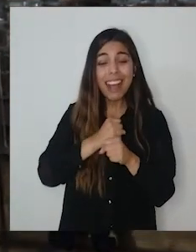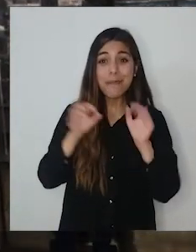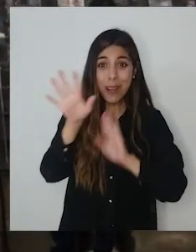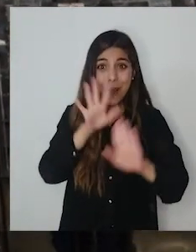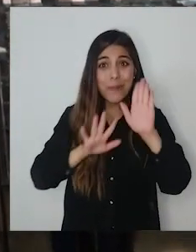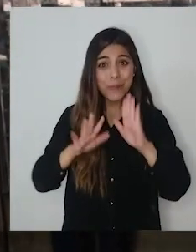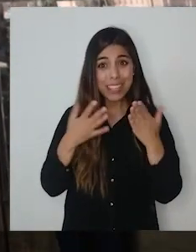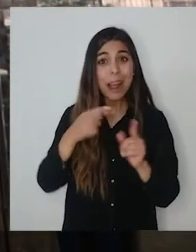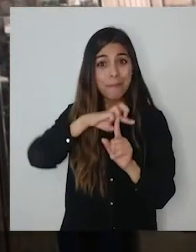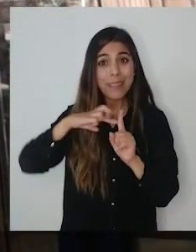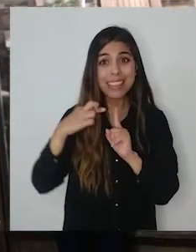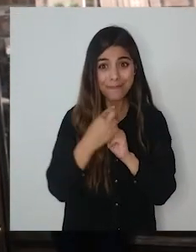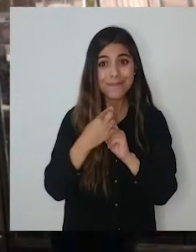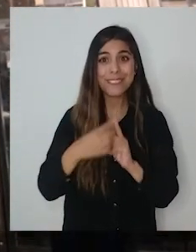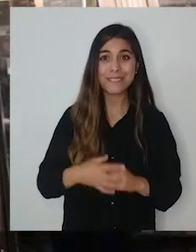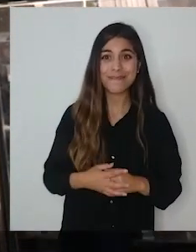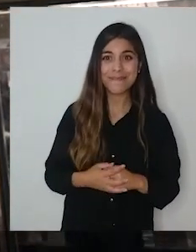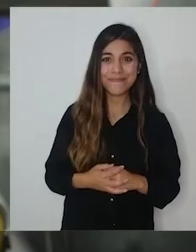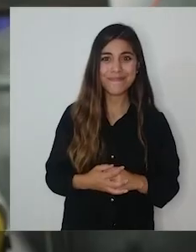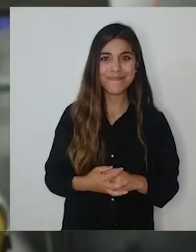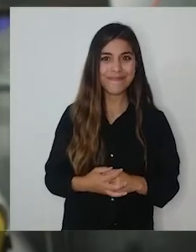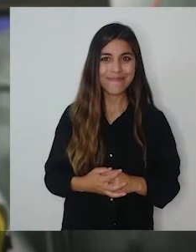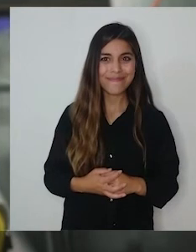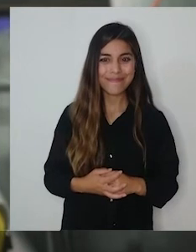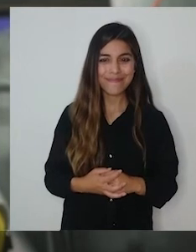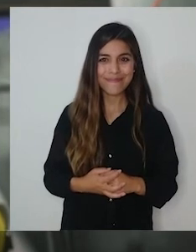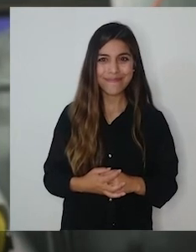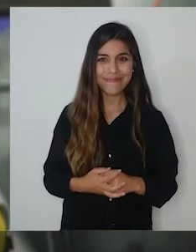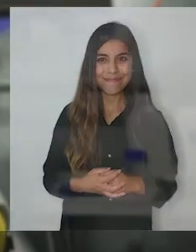trabajamos con la conservación del patrimonio. Gracias.